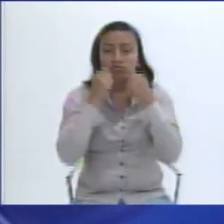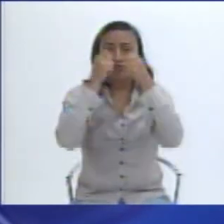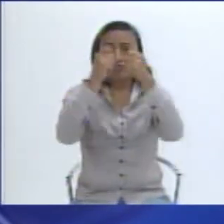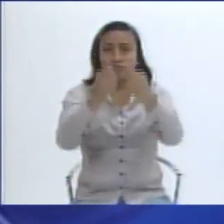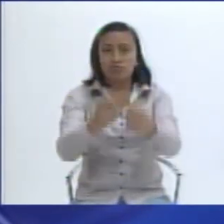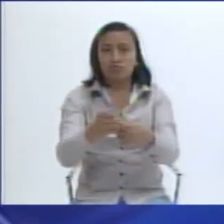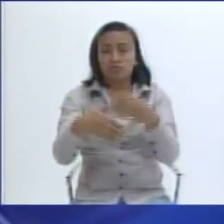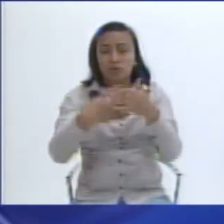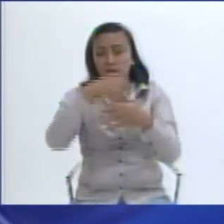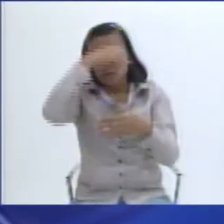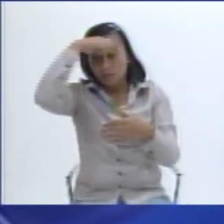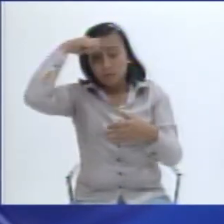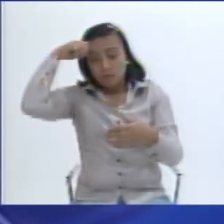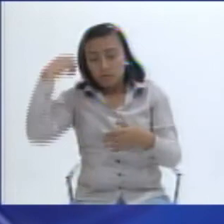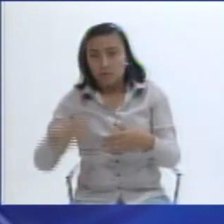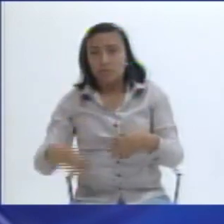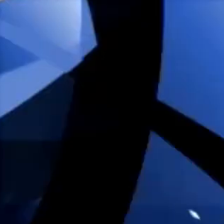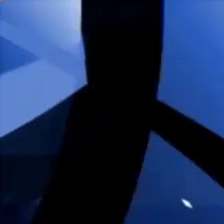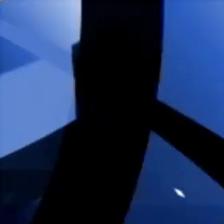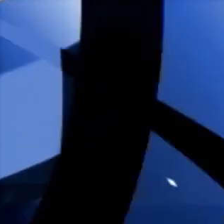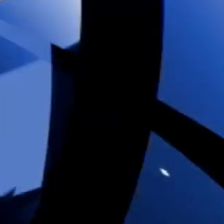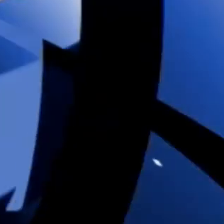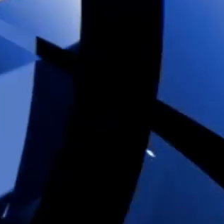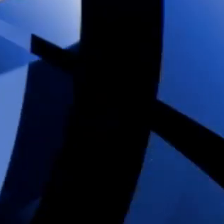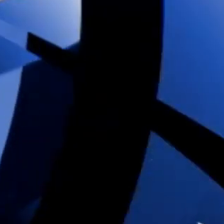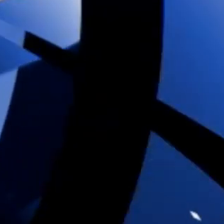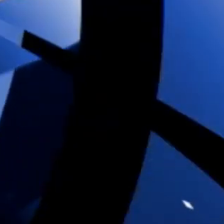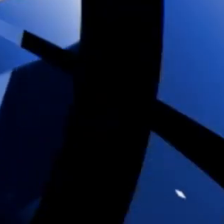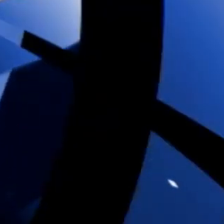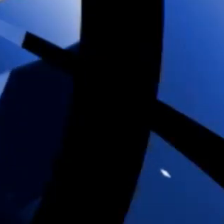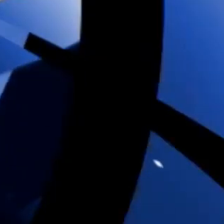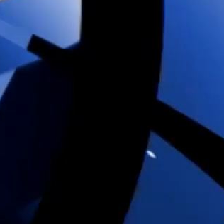sacrificio y labor en el tema de la comunicación. ¡Gracias! ¡Gracias!